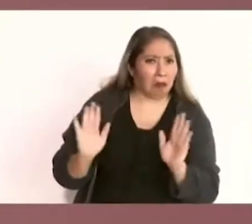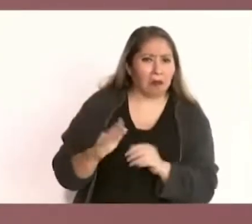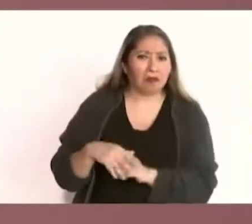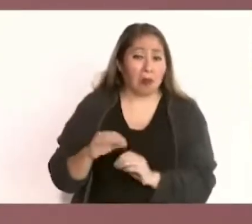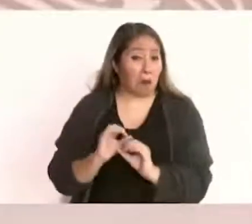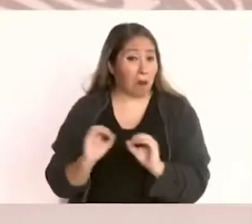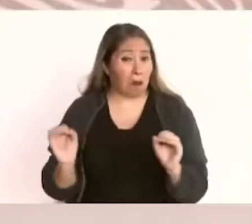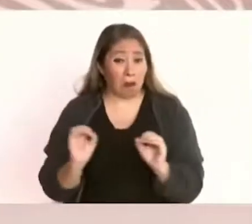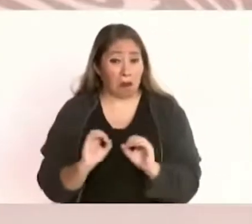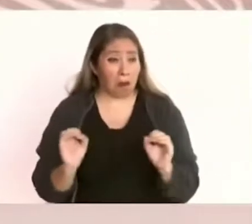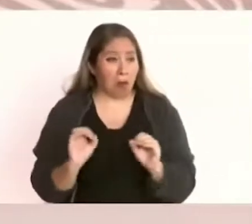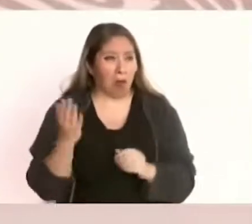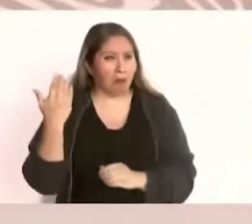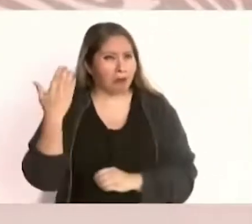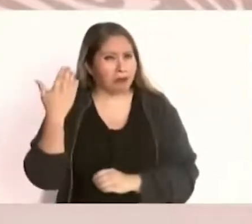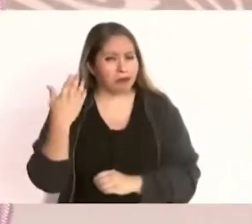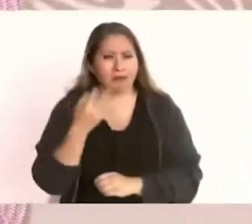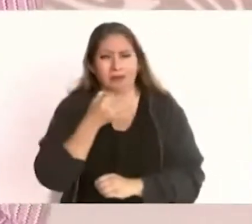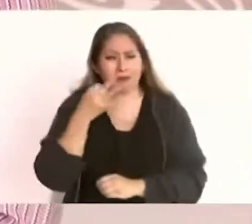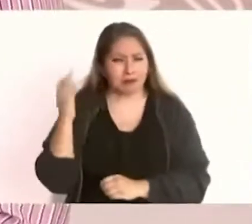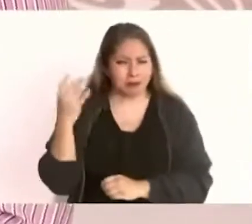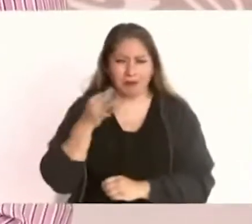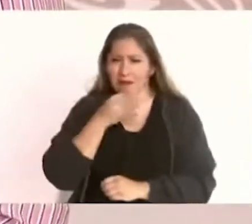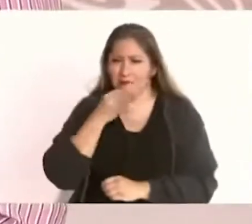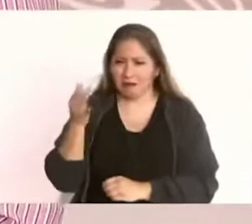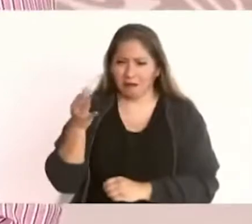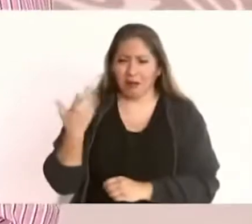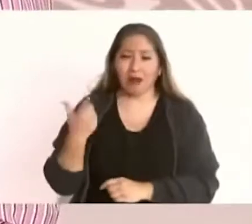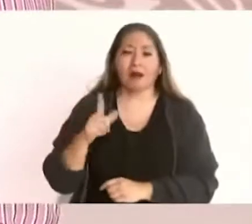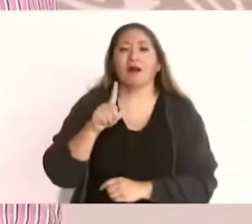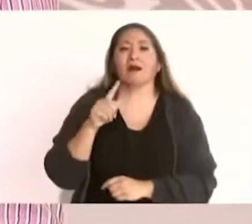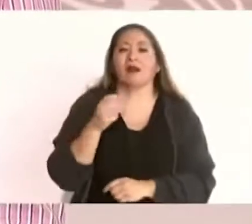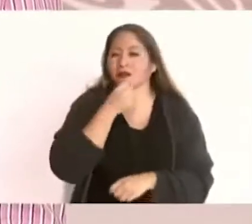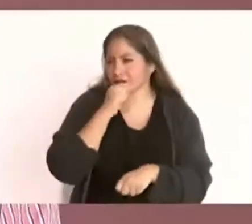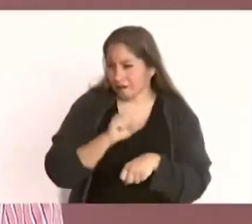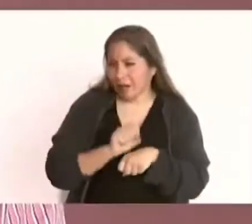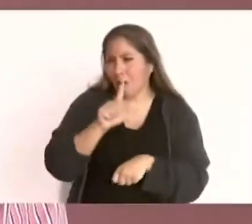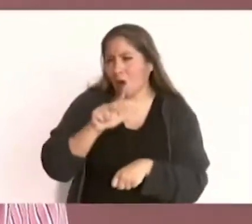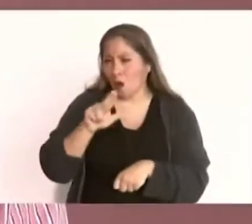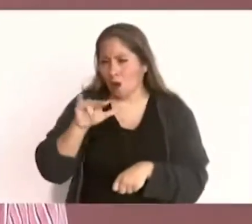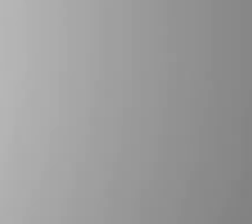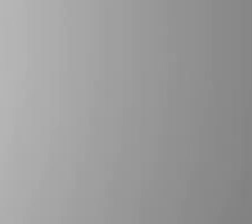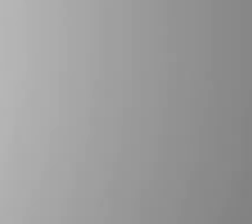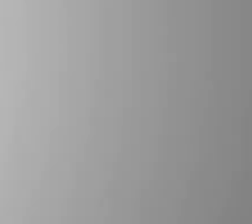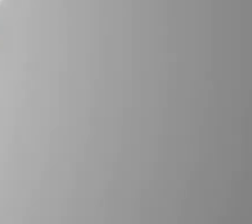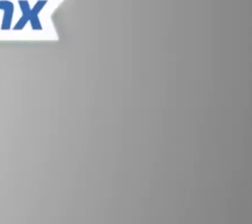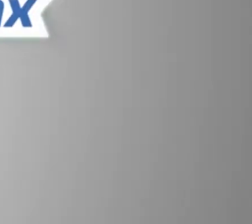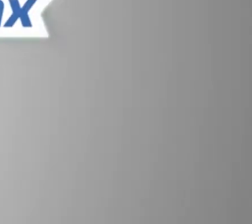Destacó que las elecciones de este año deben de ser un homenaje al llamado apóstol de la democracia.